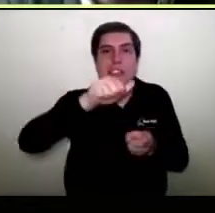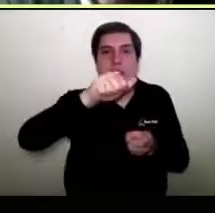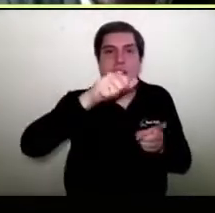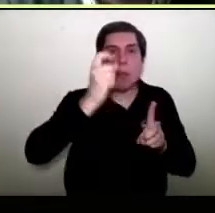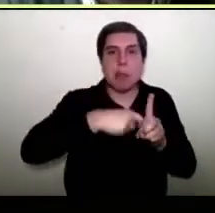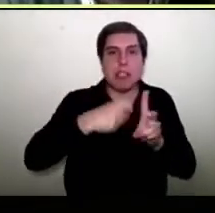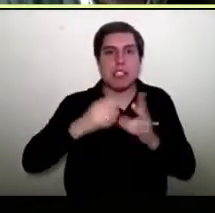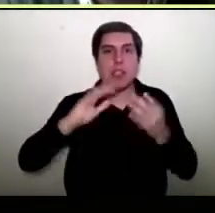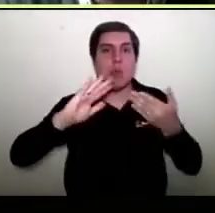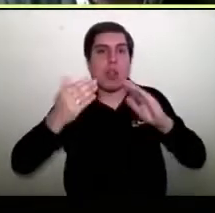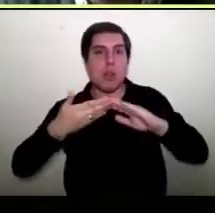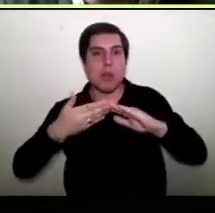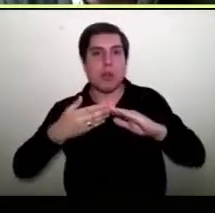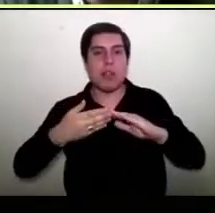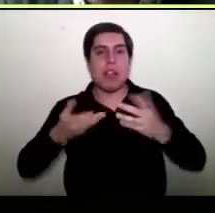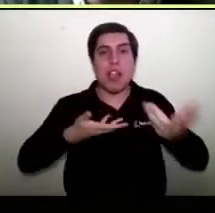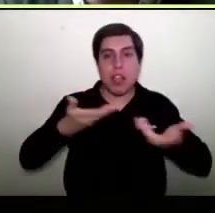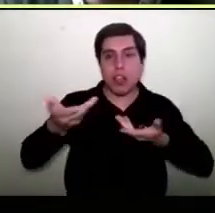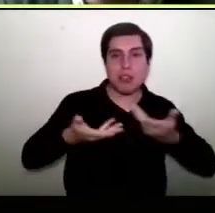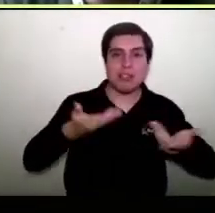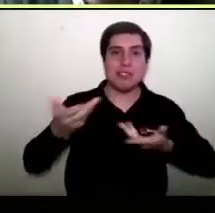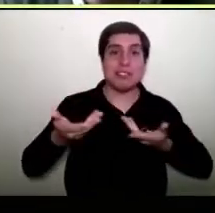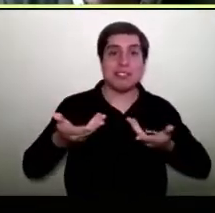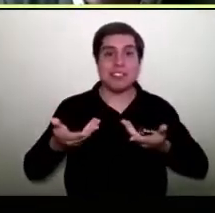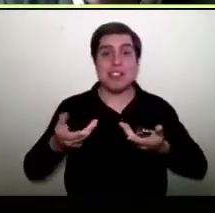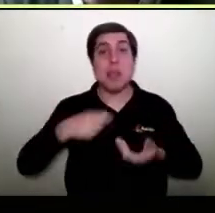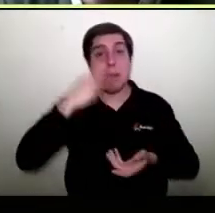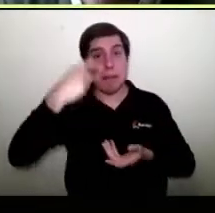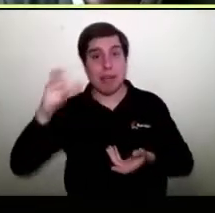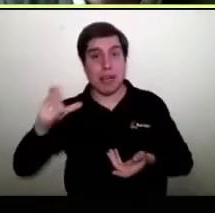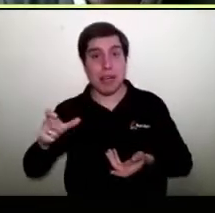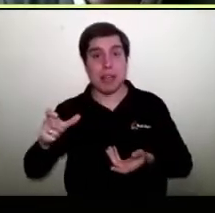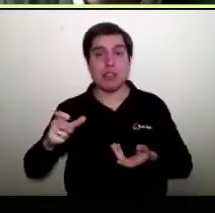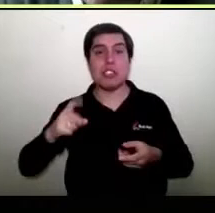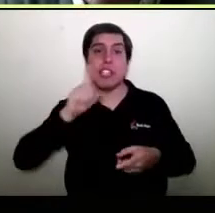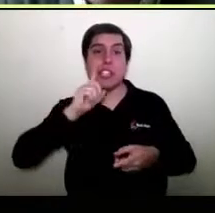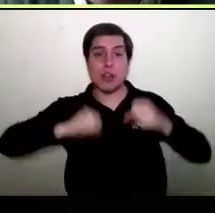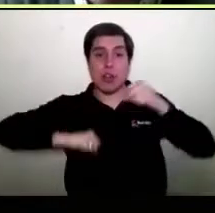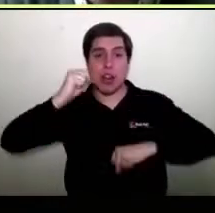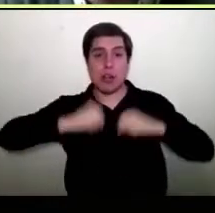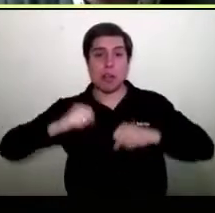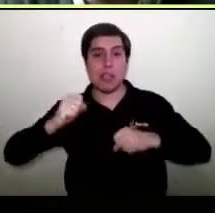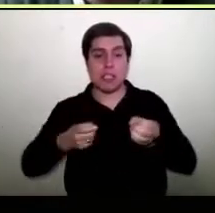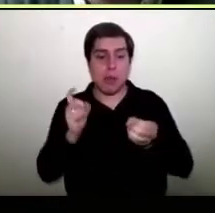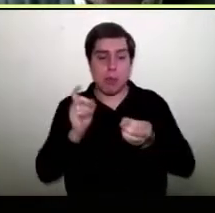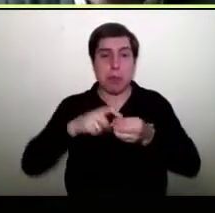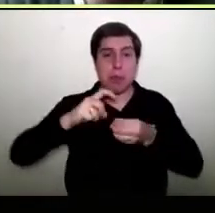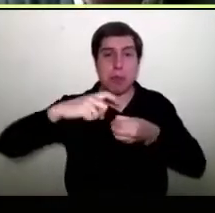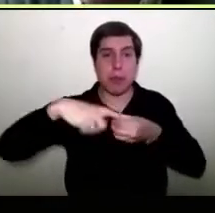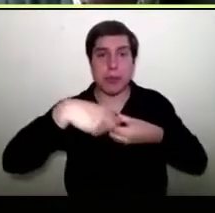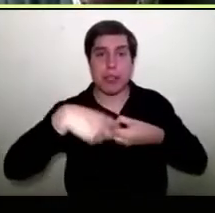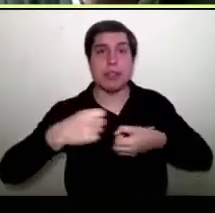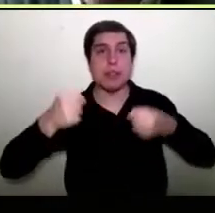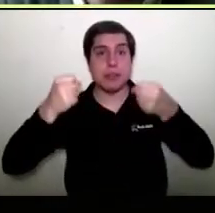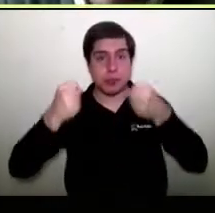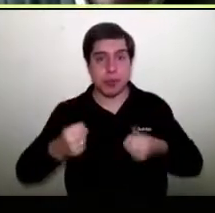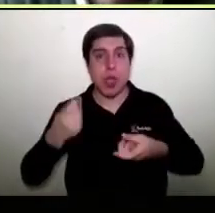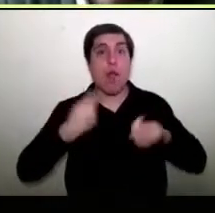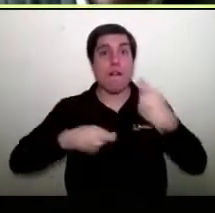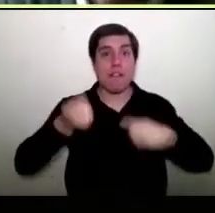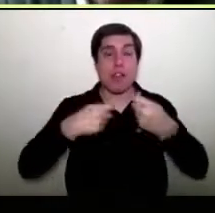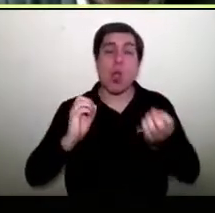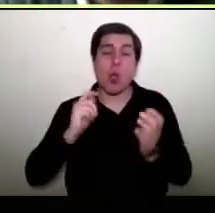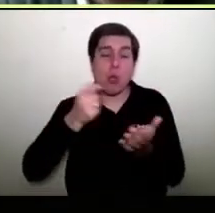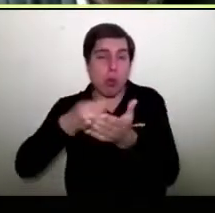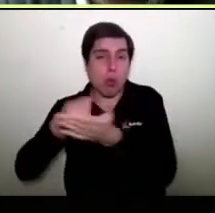una comunidad colaborativa que permita que la gente que tiene una pyme, un emprendimiento, un negocio, o algo que vender o comprar,